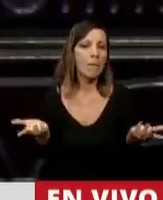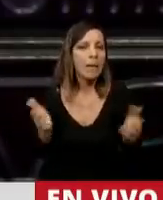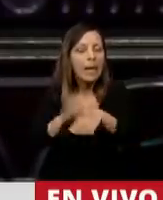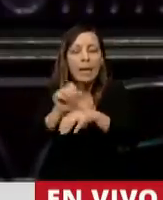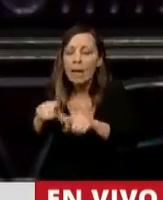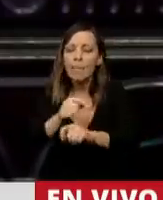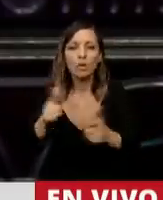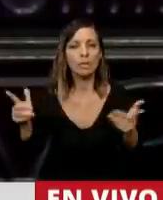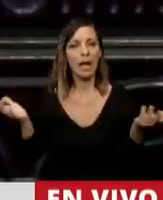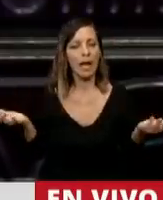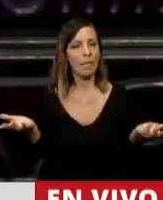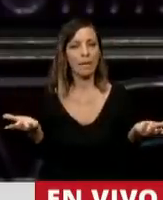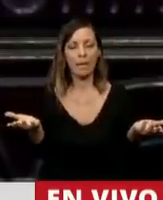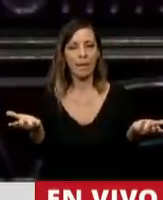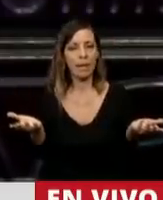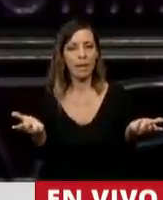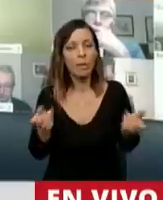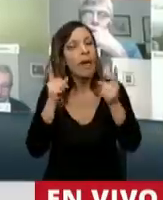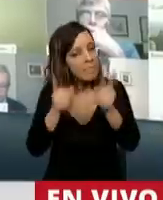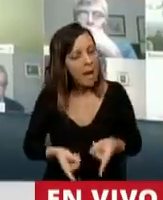Irresponsables. Porque aparte...